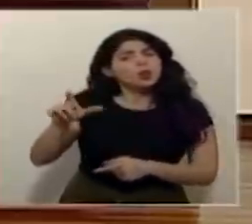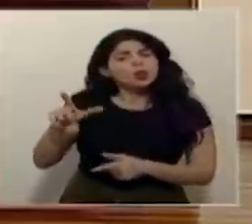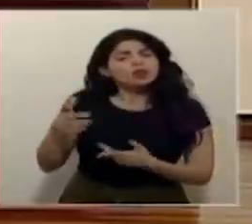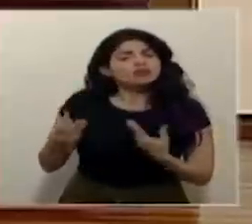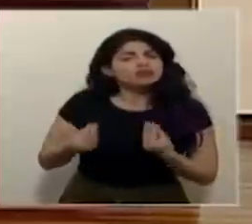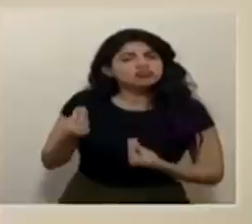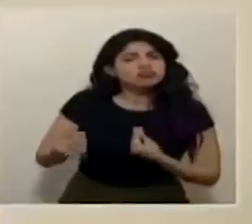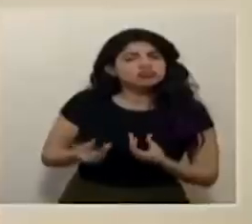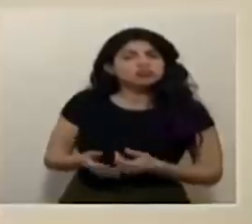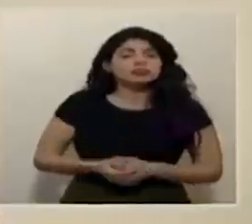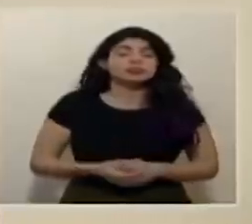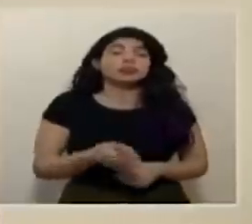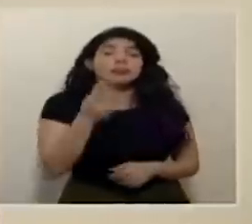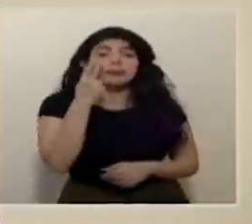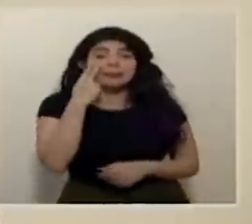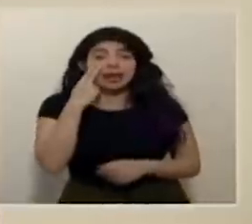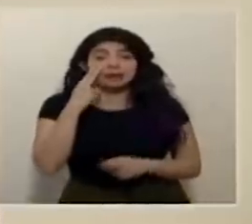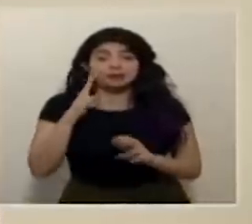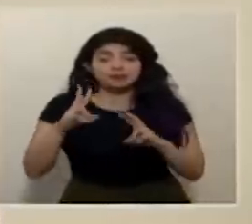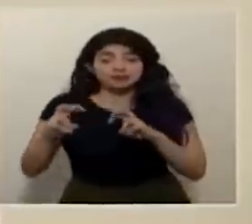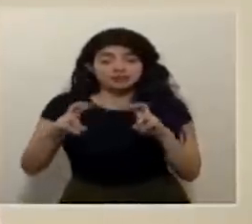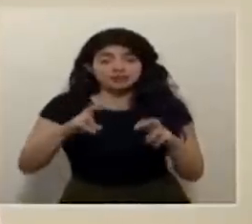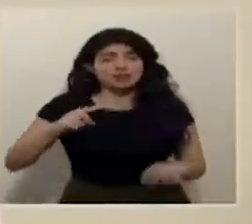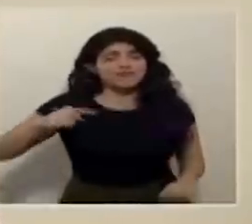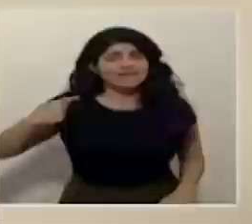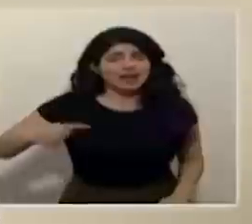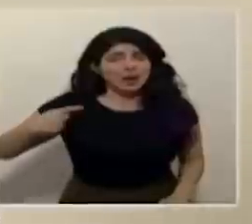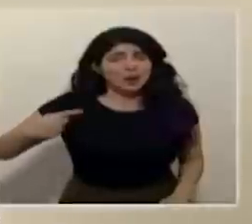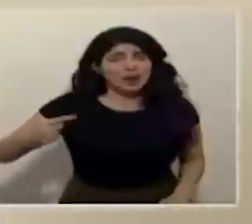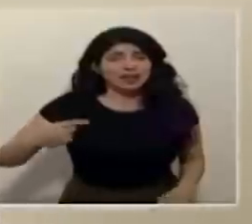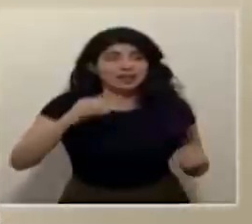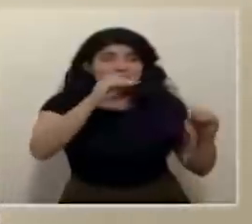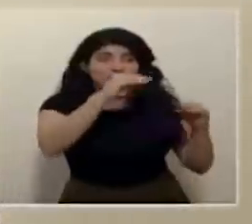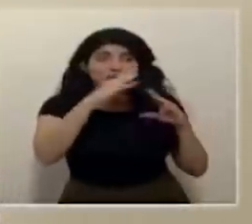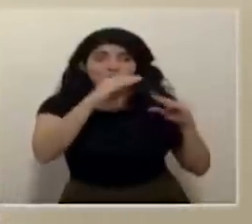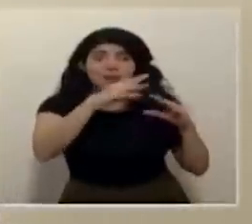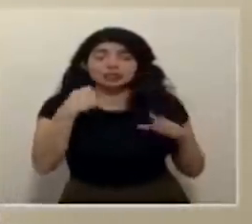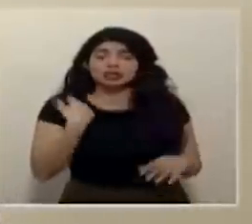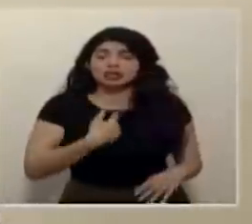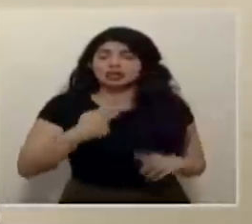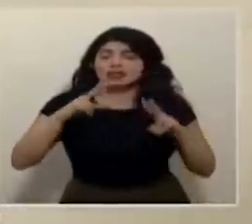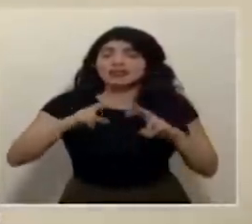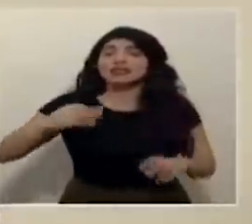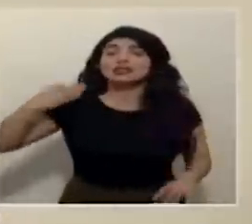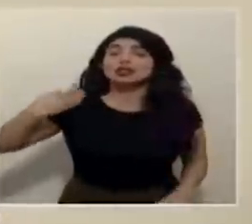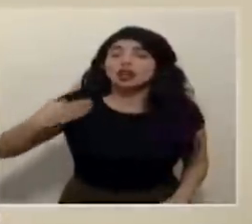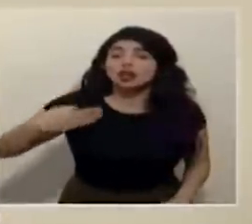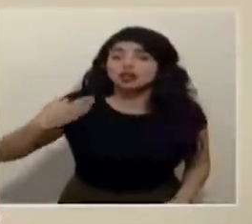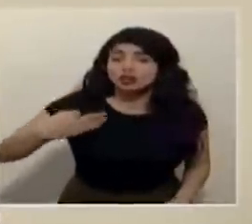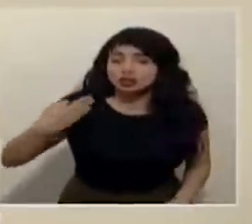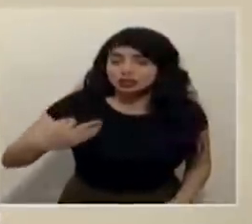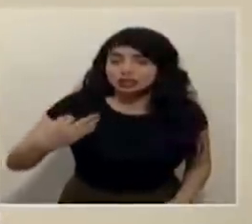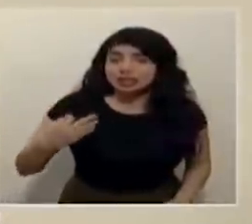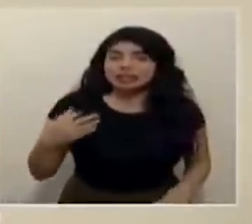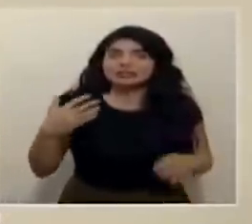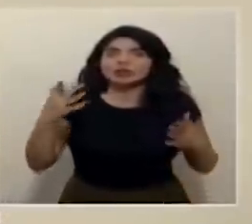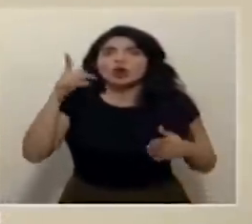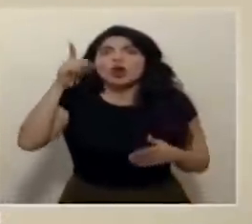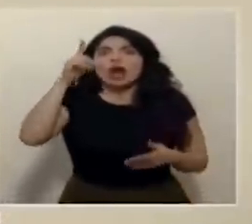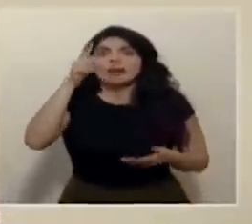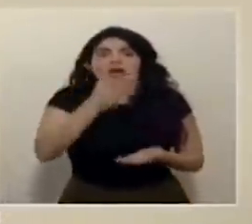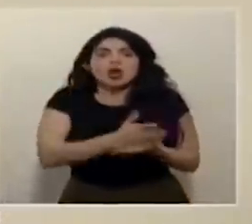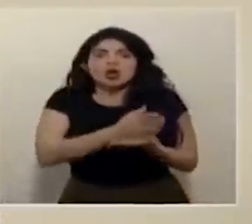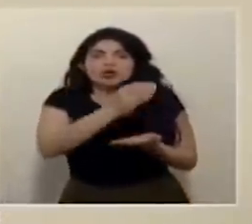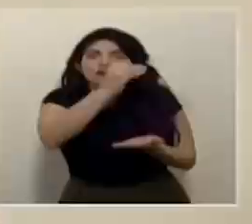vean las revisiones son constantes los datos se analizan de forma diaria hacemos obviamente pues cortes